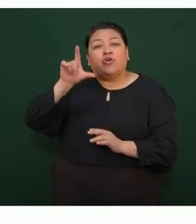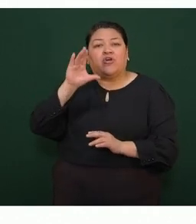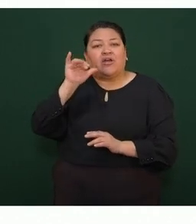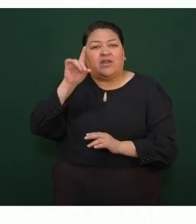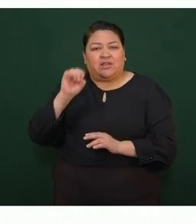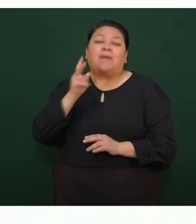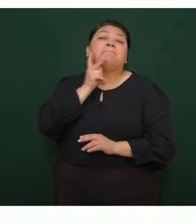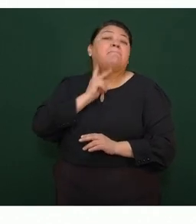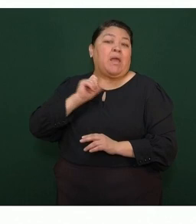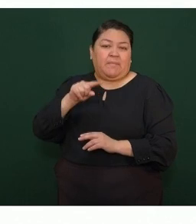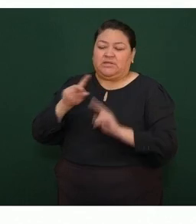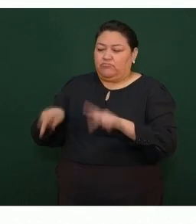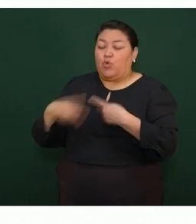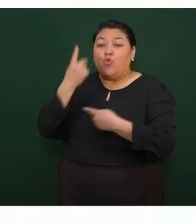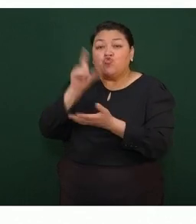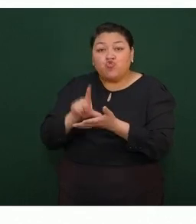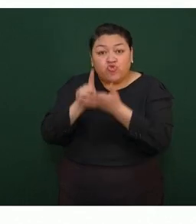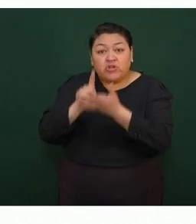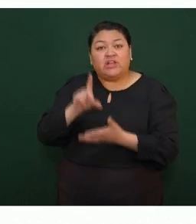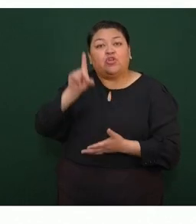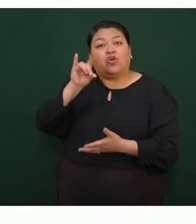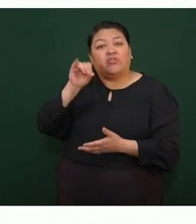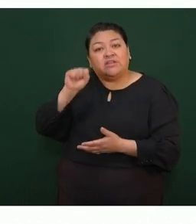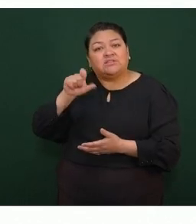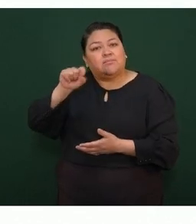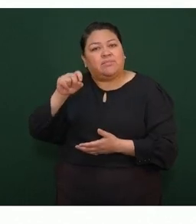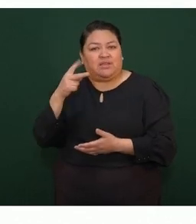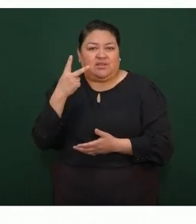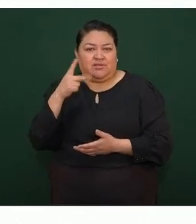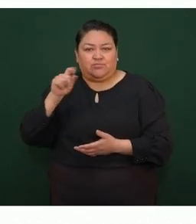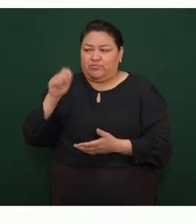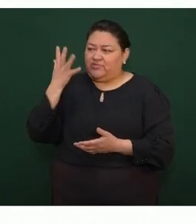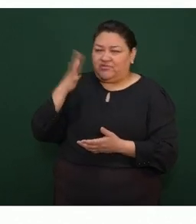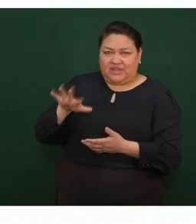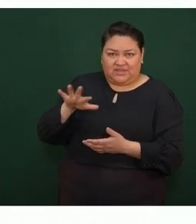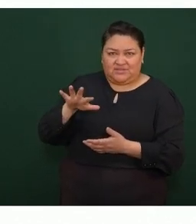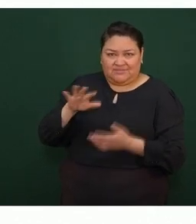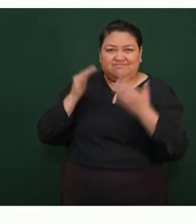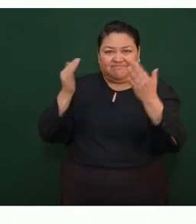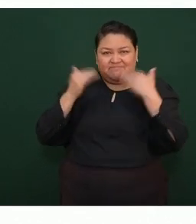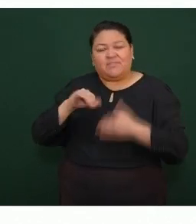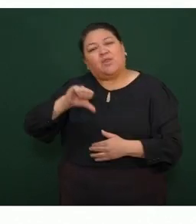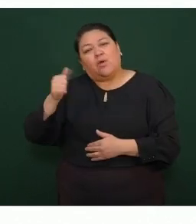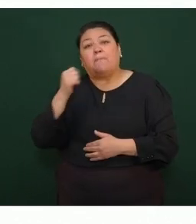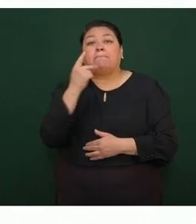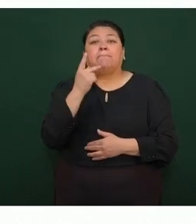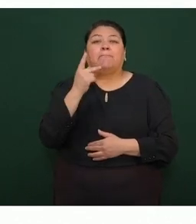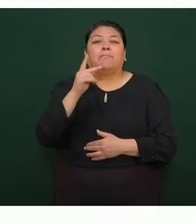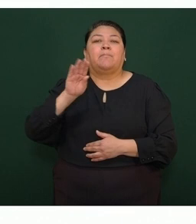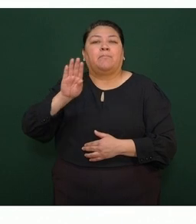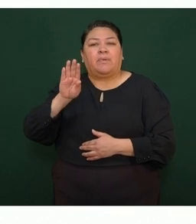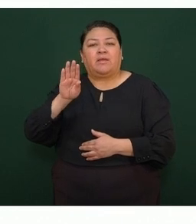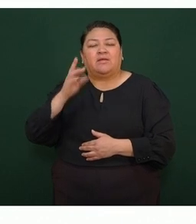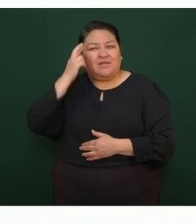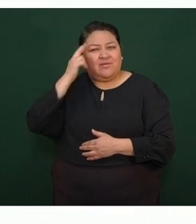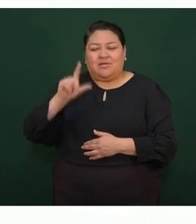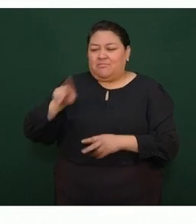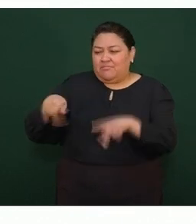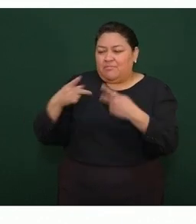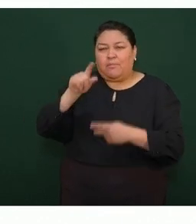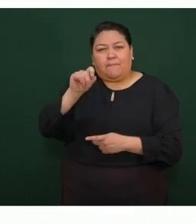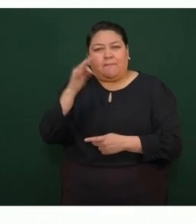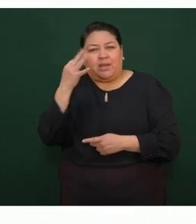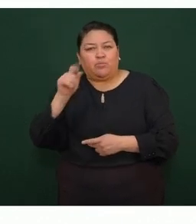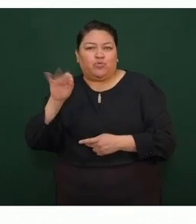Franquicia Pemex dio el litro de diésel en 22 pesos con 10 centavos, o BP a 23 pesos con